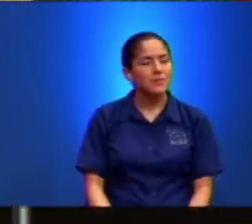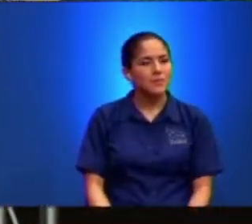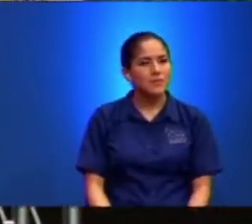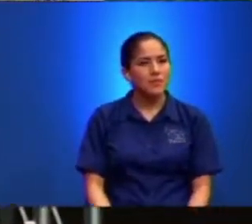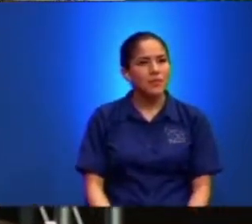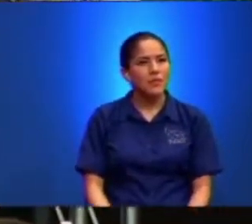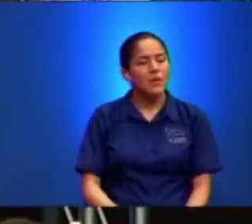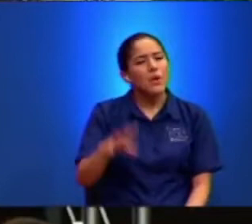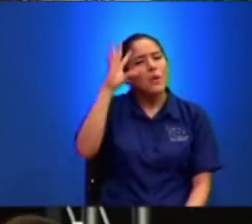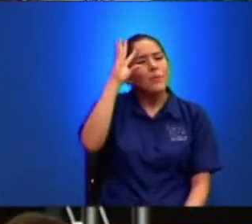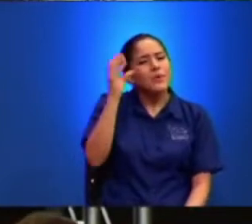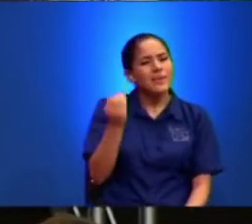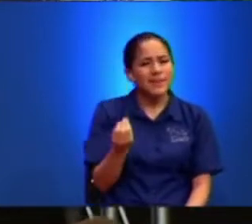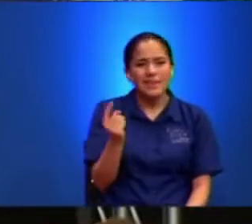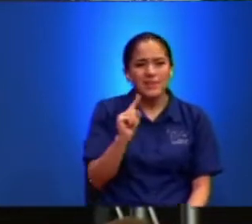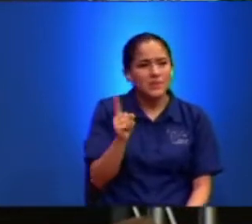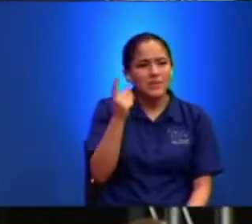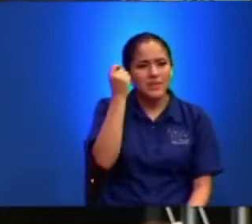Porque No Entendían